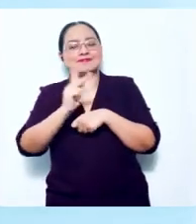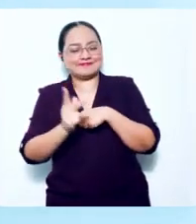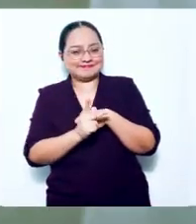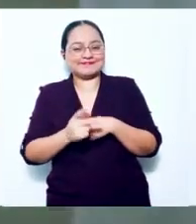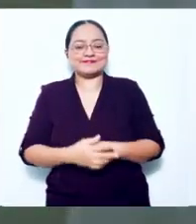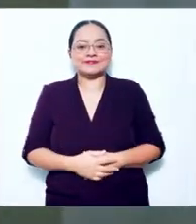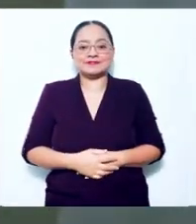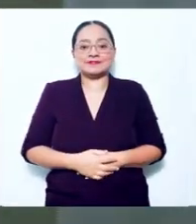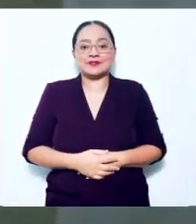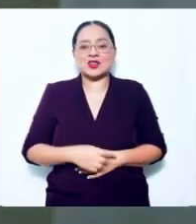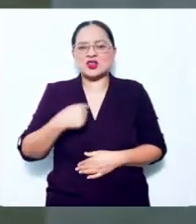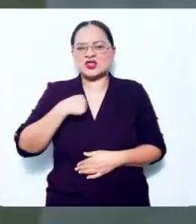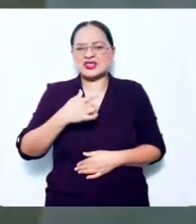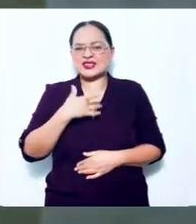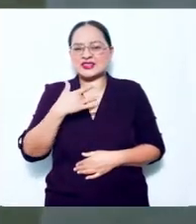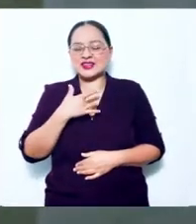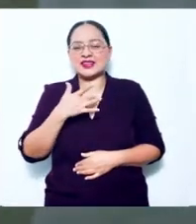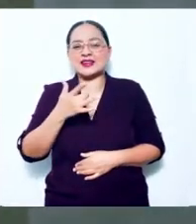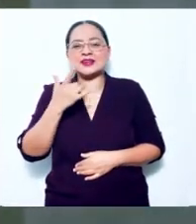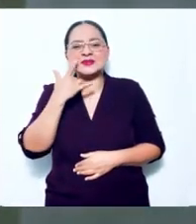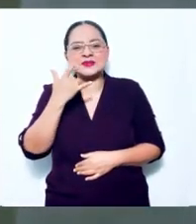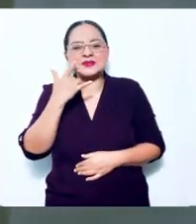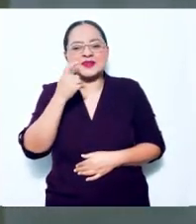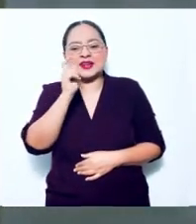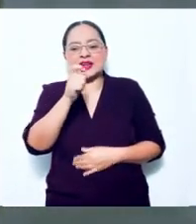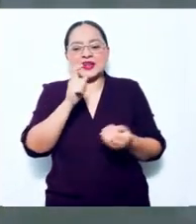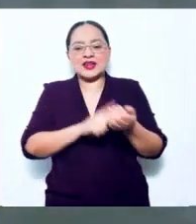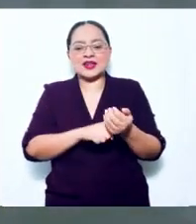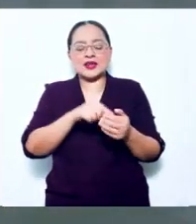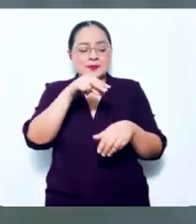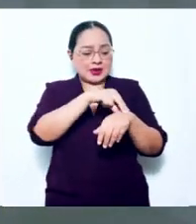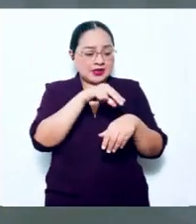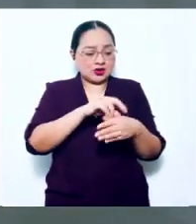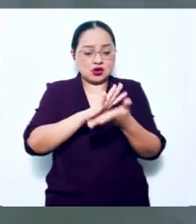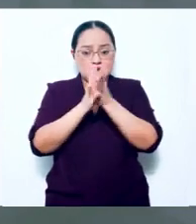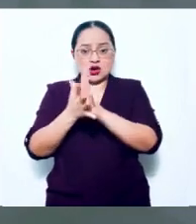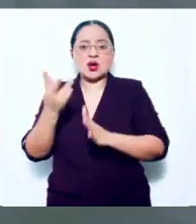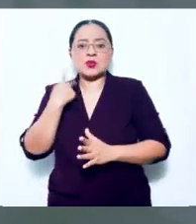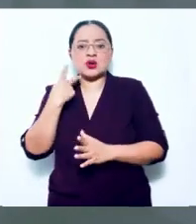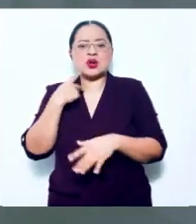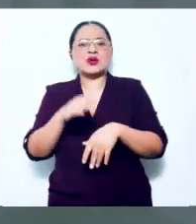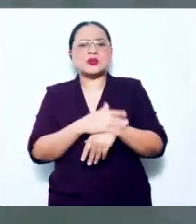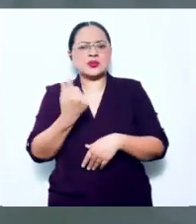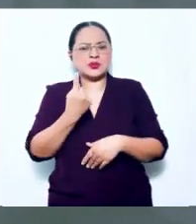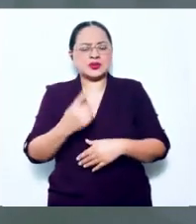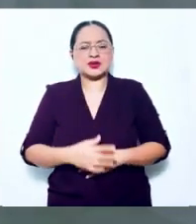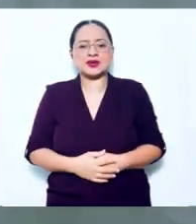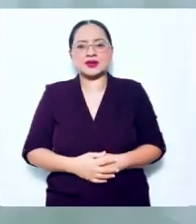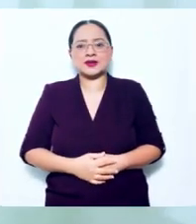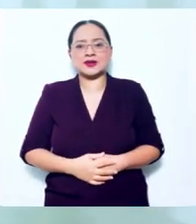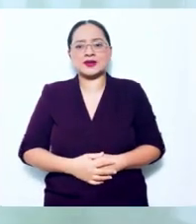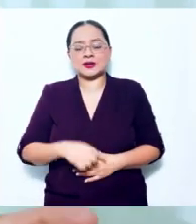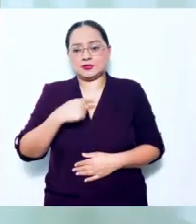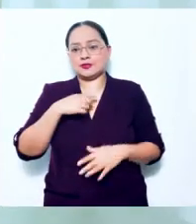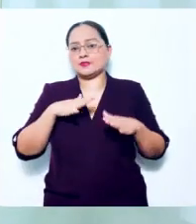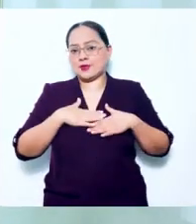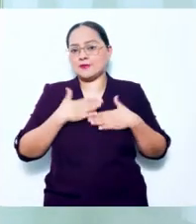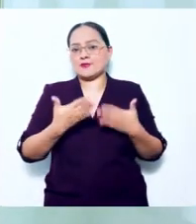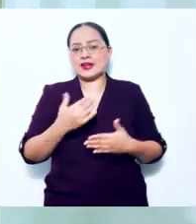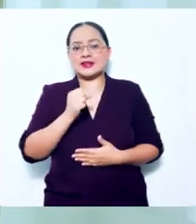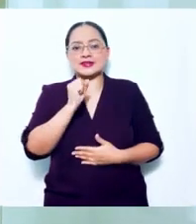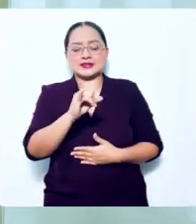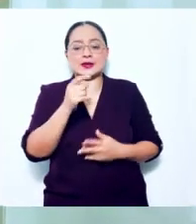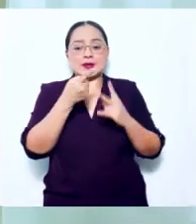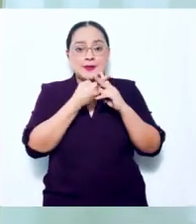país. Nos da curiosidad. ¿Qué te llevó a dar el salto de la medicina a la política? Bueno, tengo que